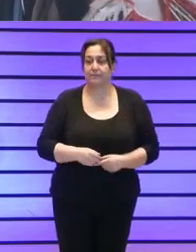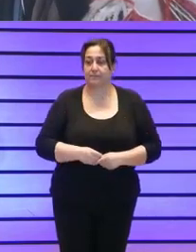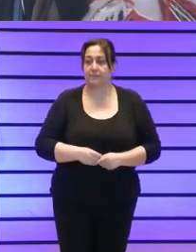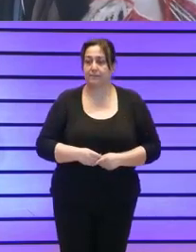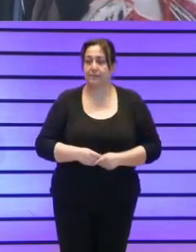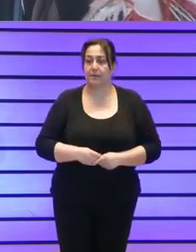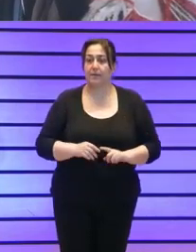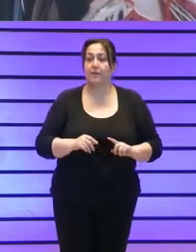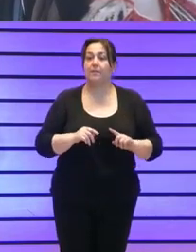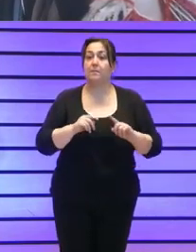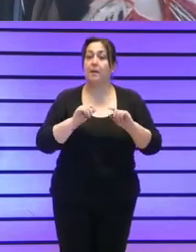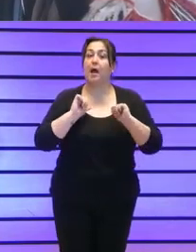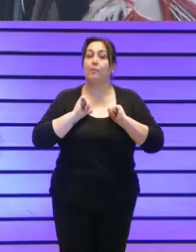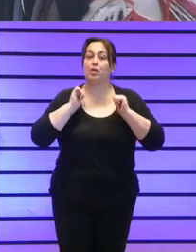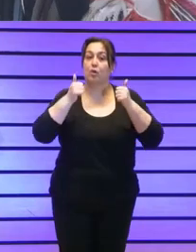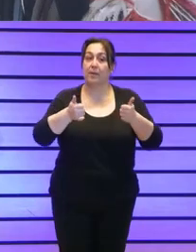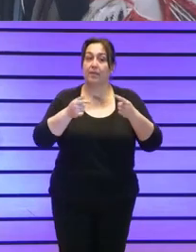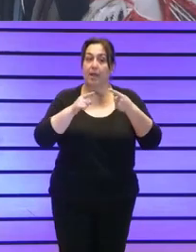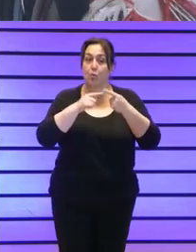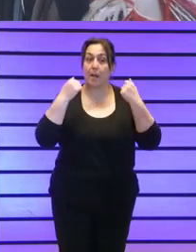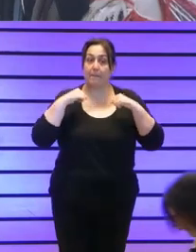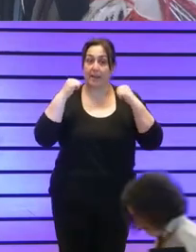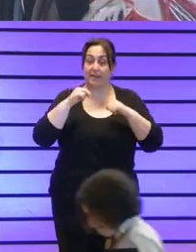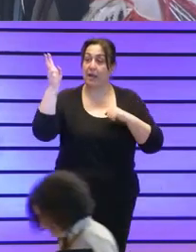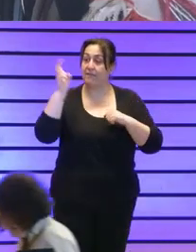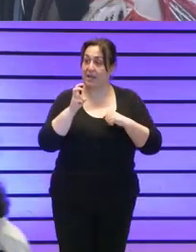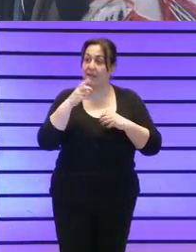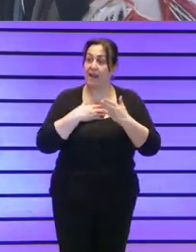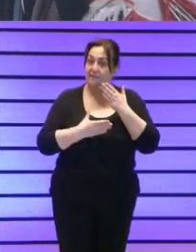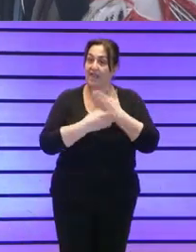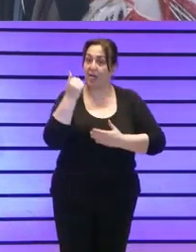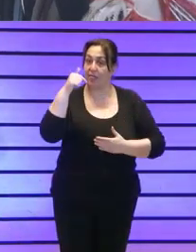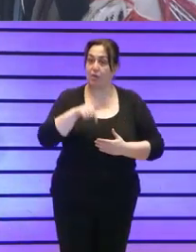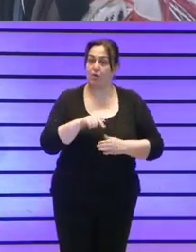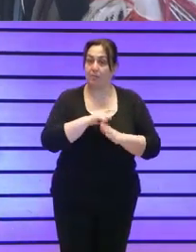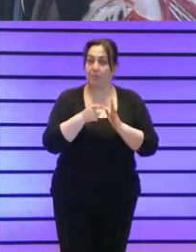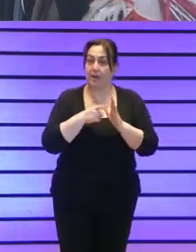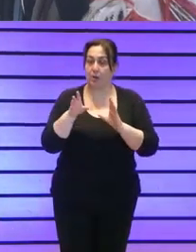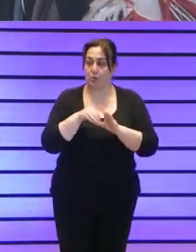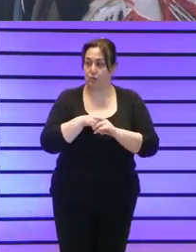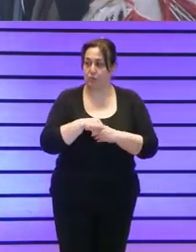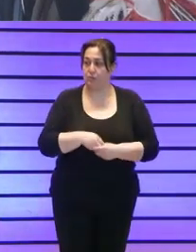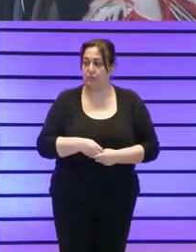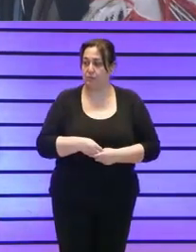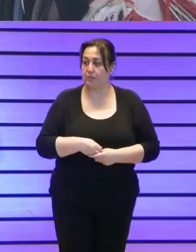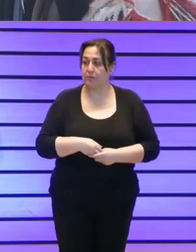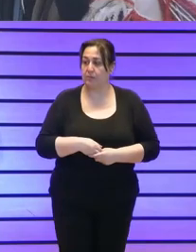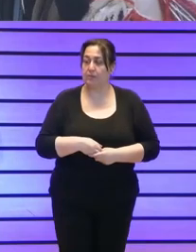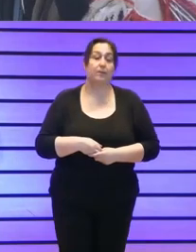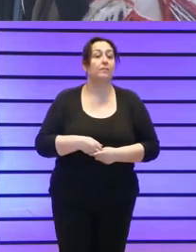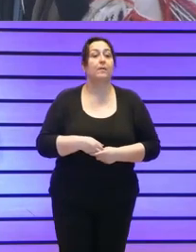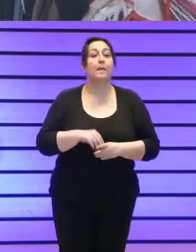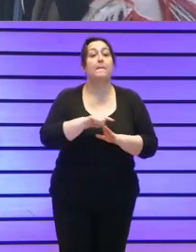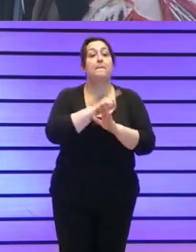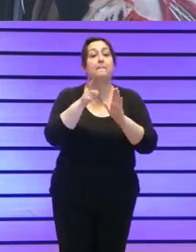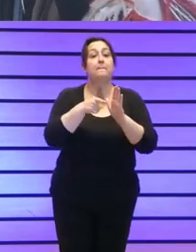Vamos a comenzar con una práctica procedente de esta federación. que lo acoge hoy. Pero en la inclusión